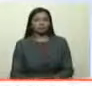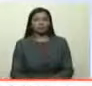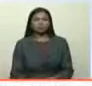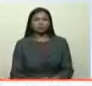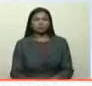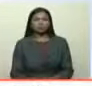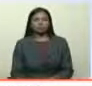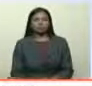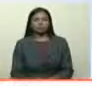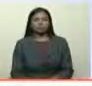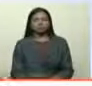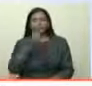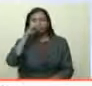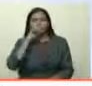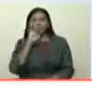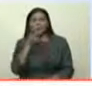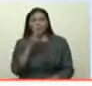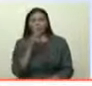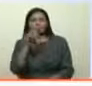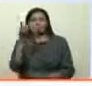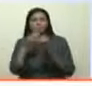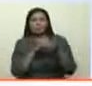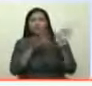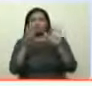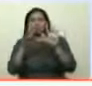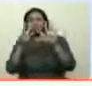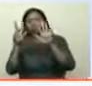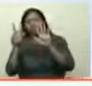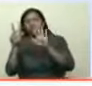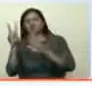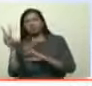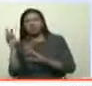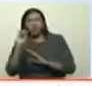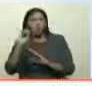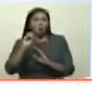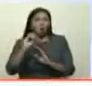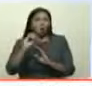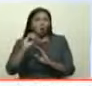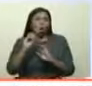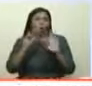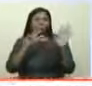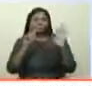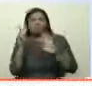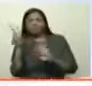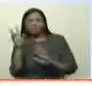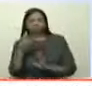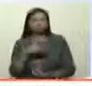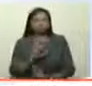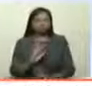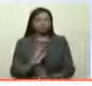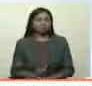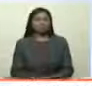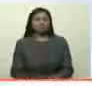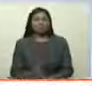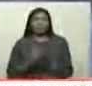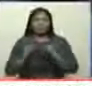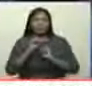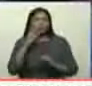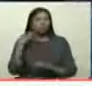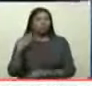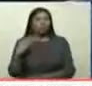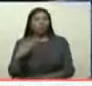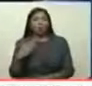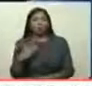En el año 82, sería 83, 1983, el movimiento de jóvenes rockeros de Caracas.